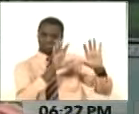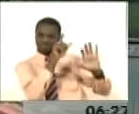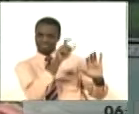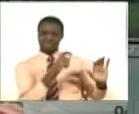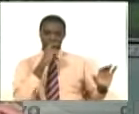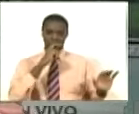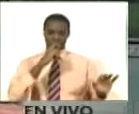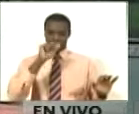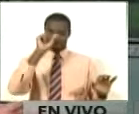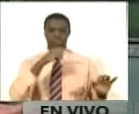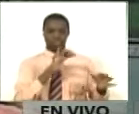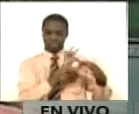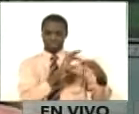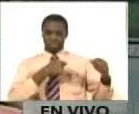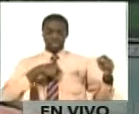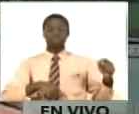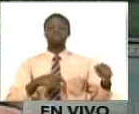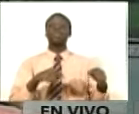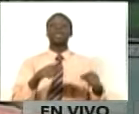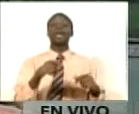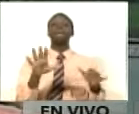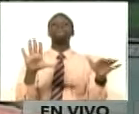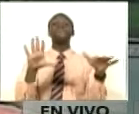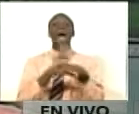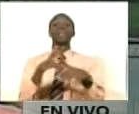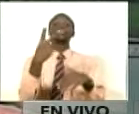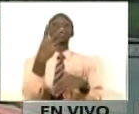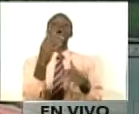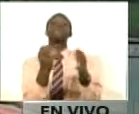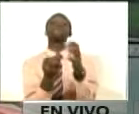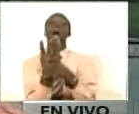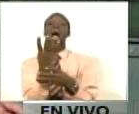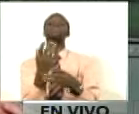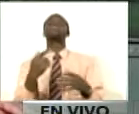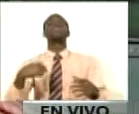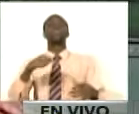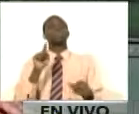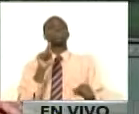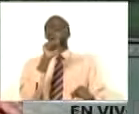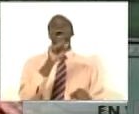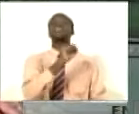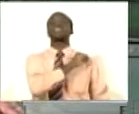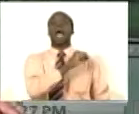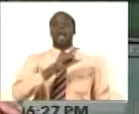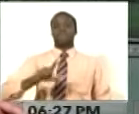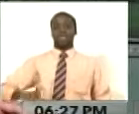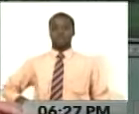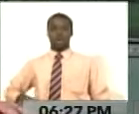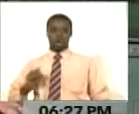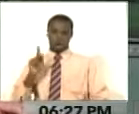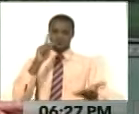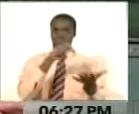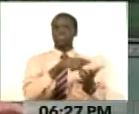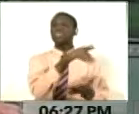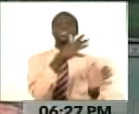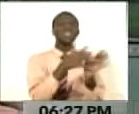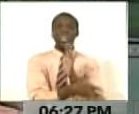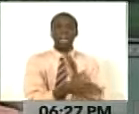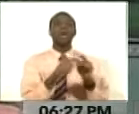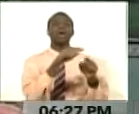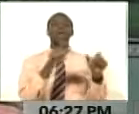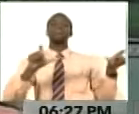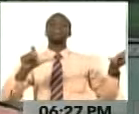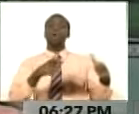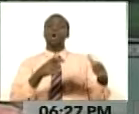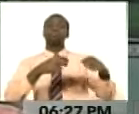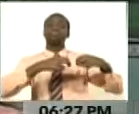el día martes 2 de mayo Venezuela estará en El Salvador en la sesión de la reunión